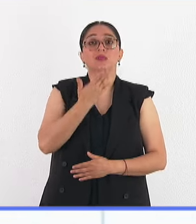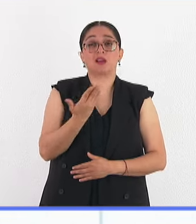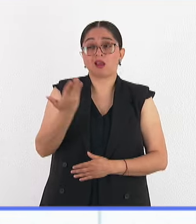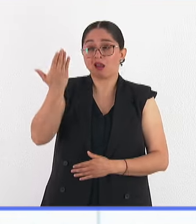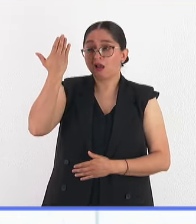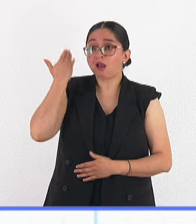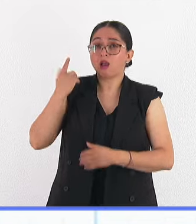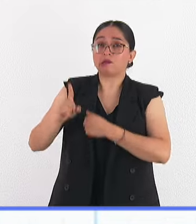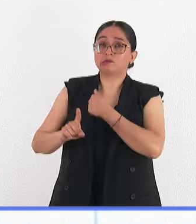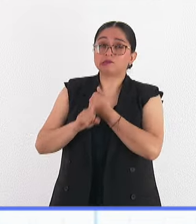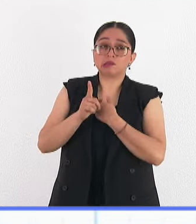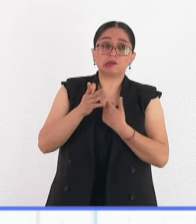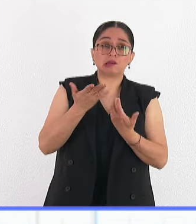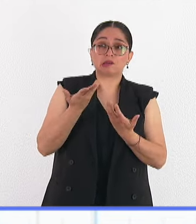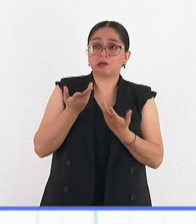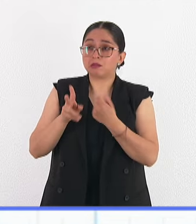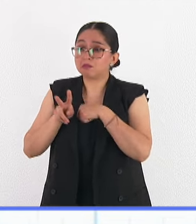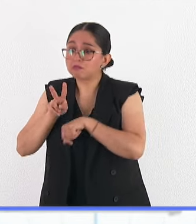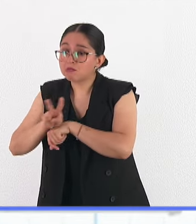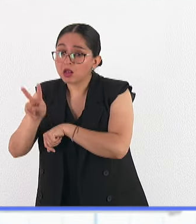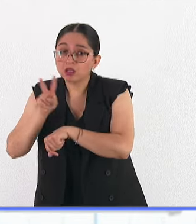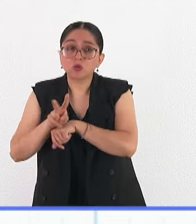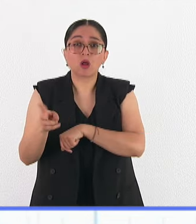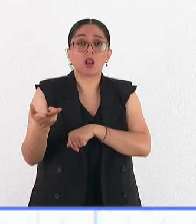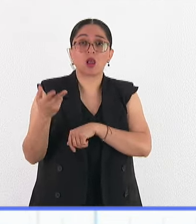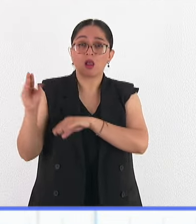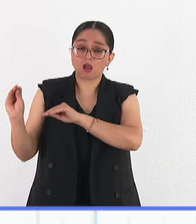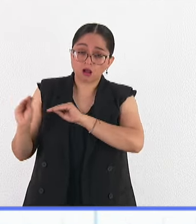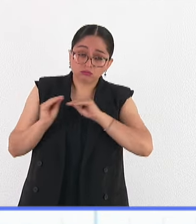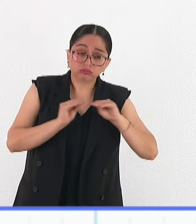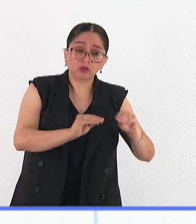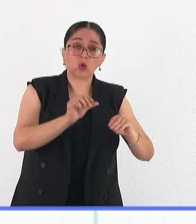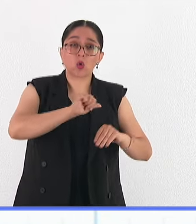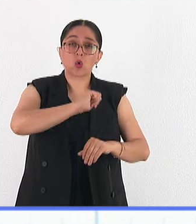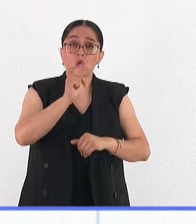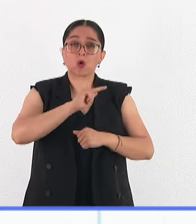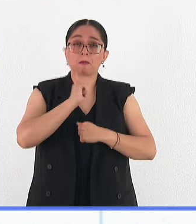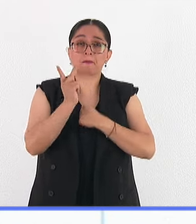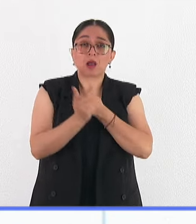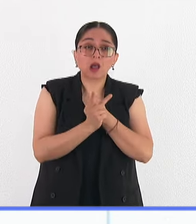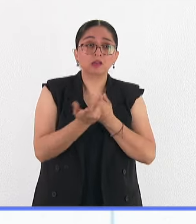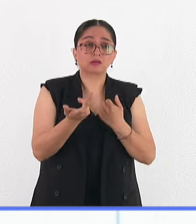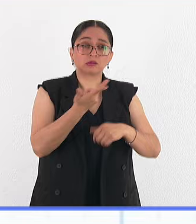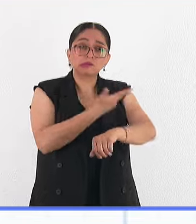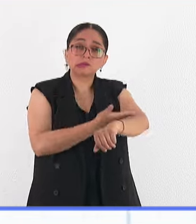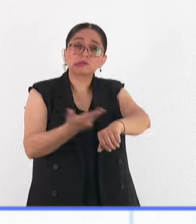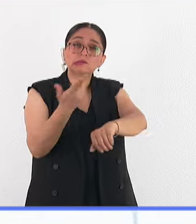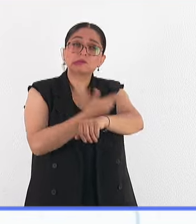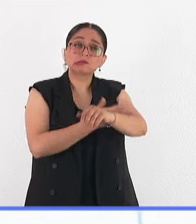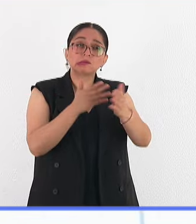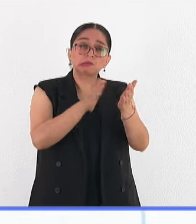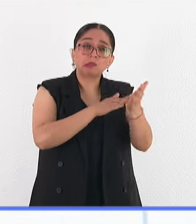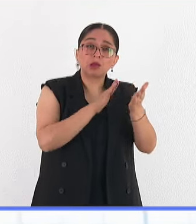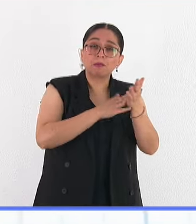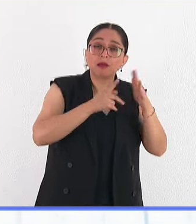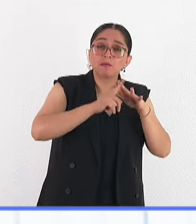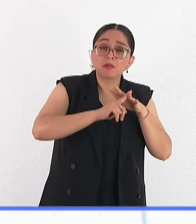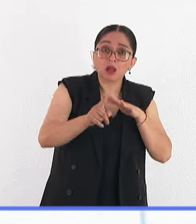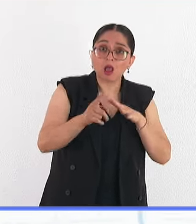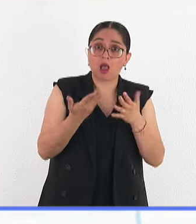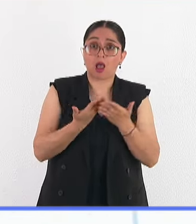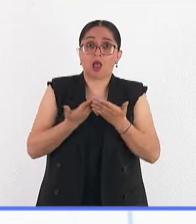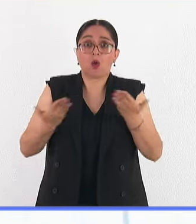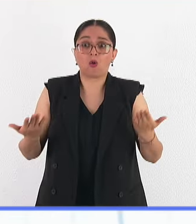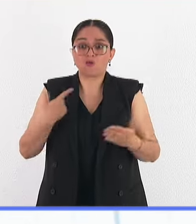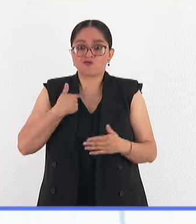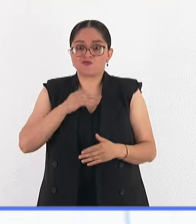tantas trabas para salir y para entrar a otro país y todo el proceso de migrar, sí sentí que fue como relajante